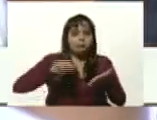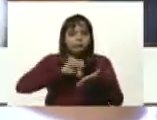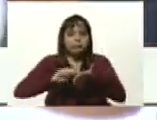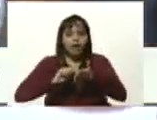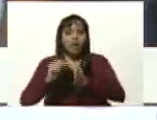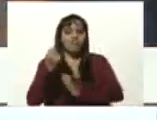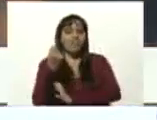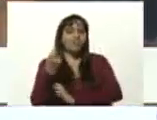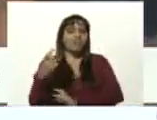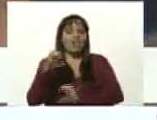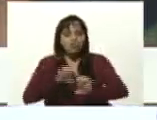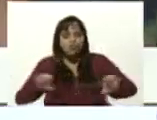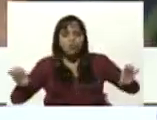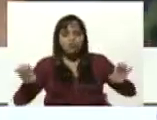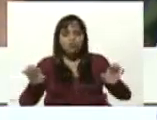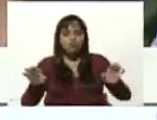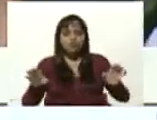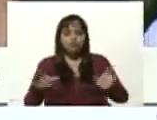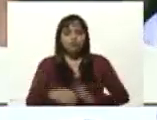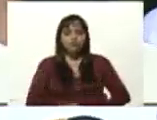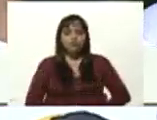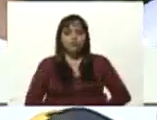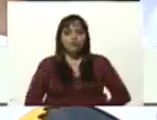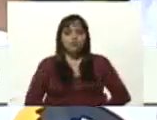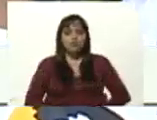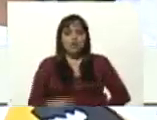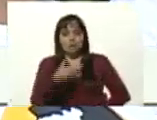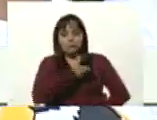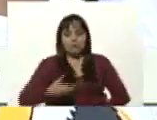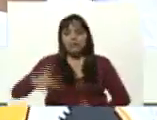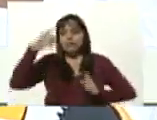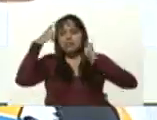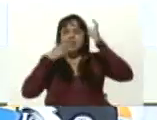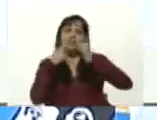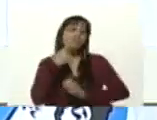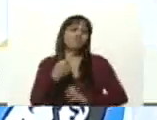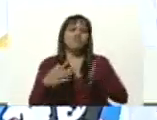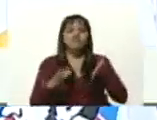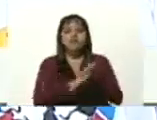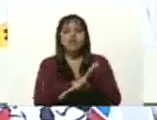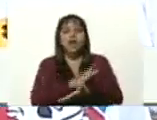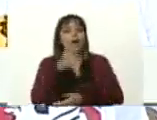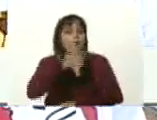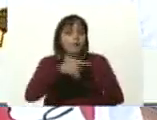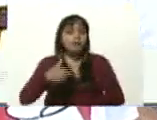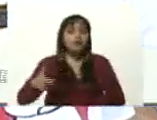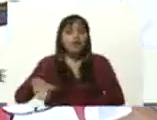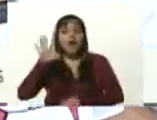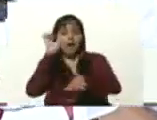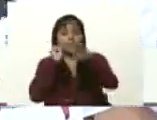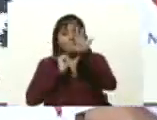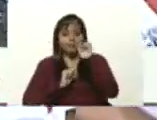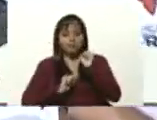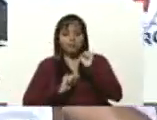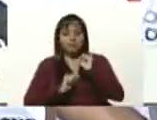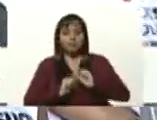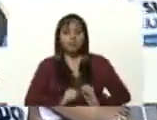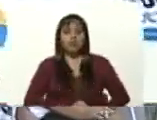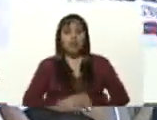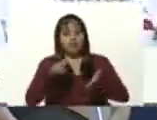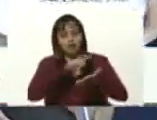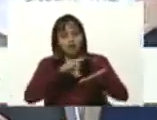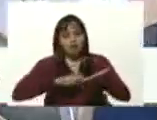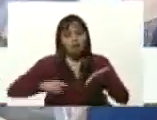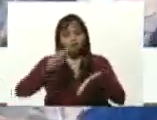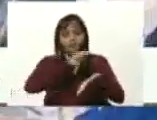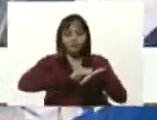No la vivieron. Y el comandante Chávez dijo, bueno, si la gente aprende a leer y